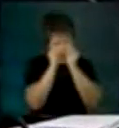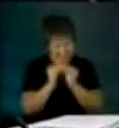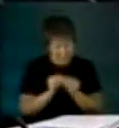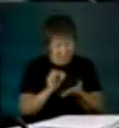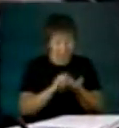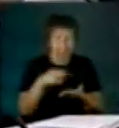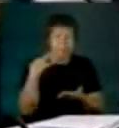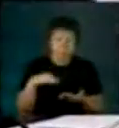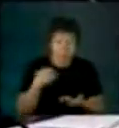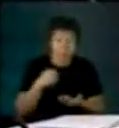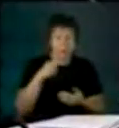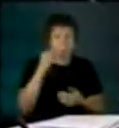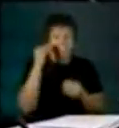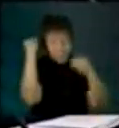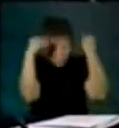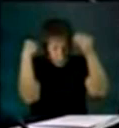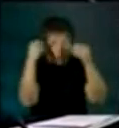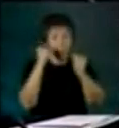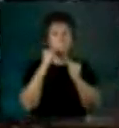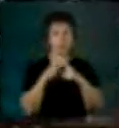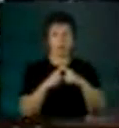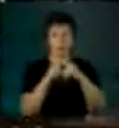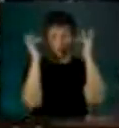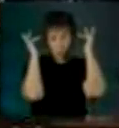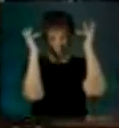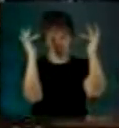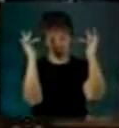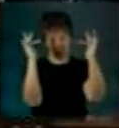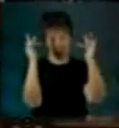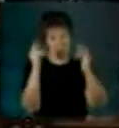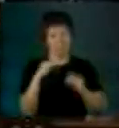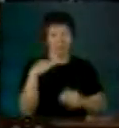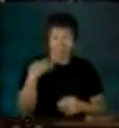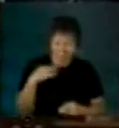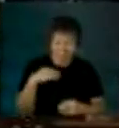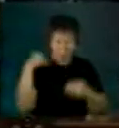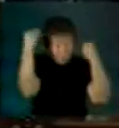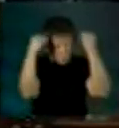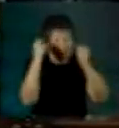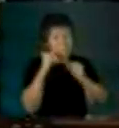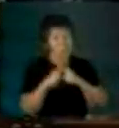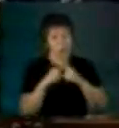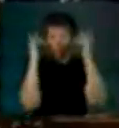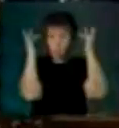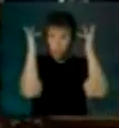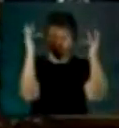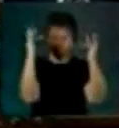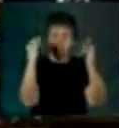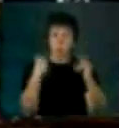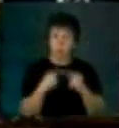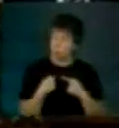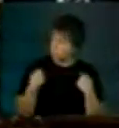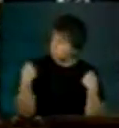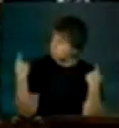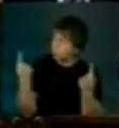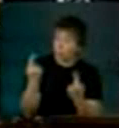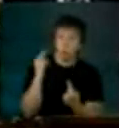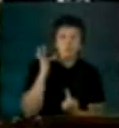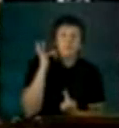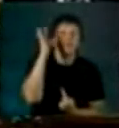de la educación. Porque allí se anticipa el rostro de la sociedad que vendrá.